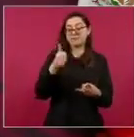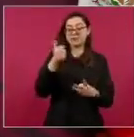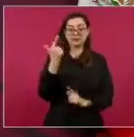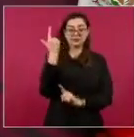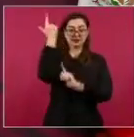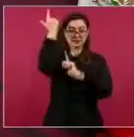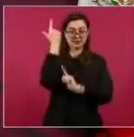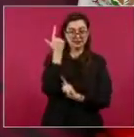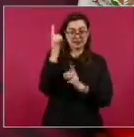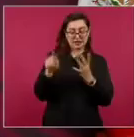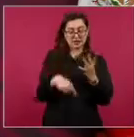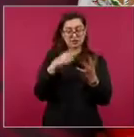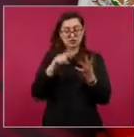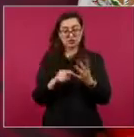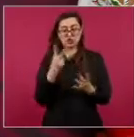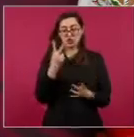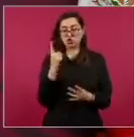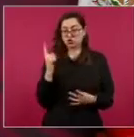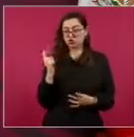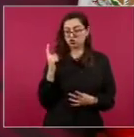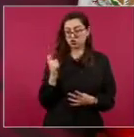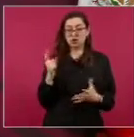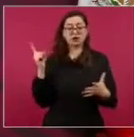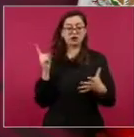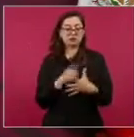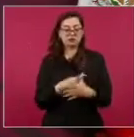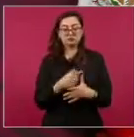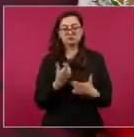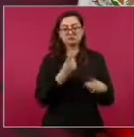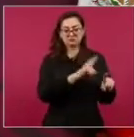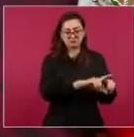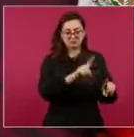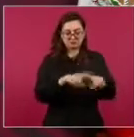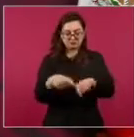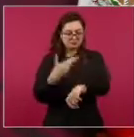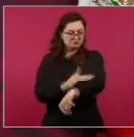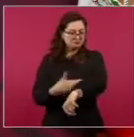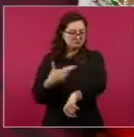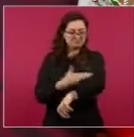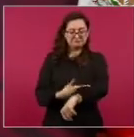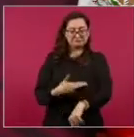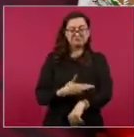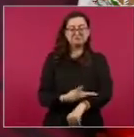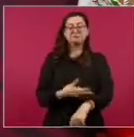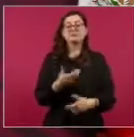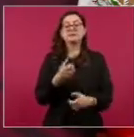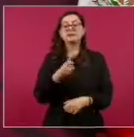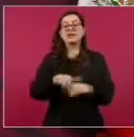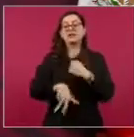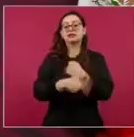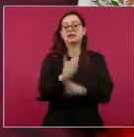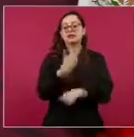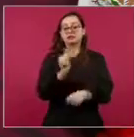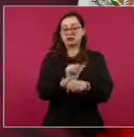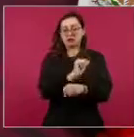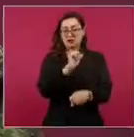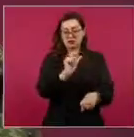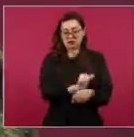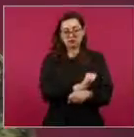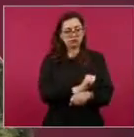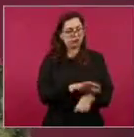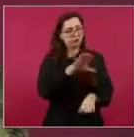dos cortas, cargadores, cartuchos, equipo táctico diverso, así como 13 vehículos que estaban